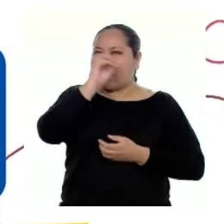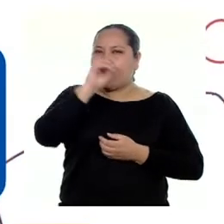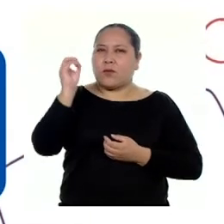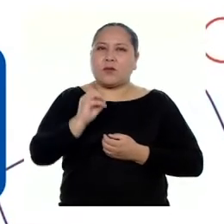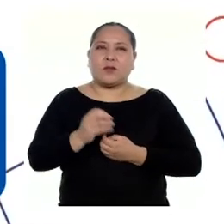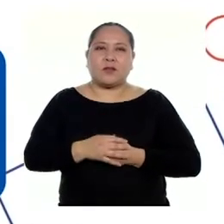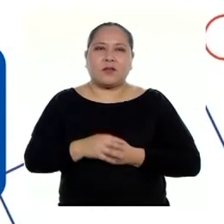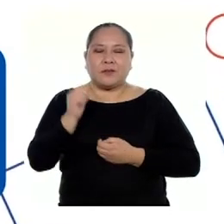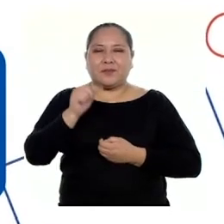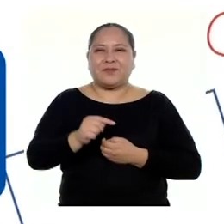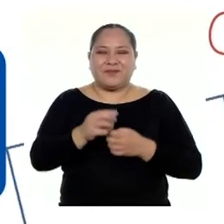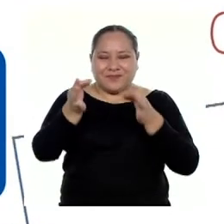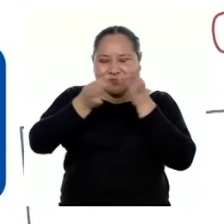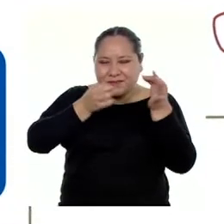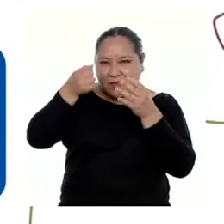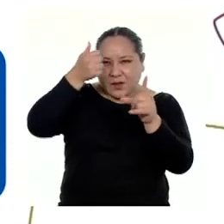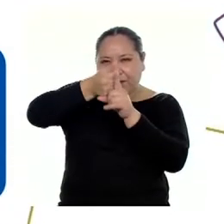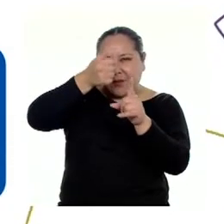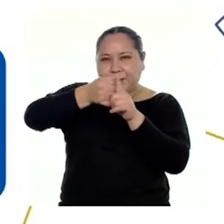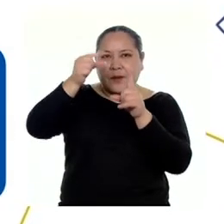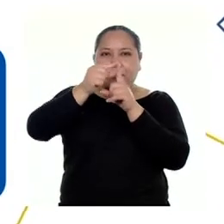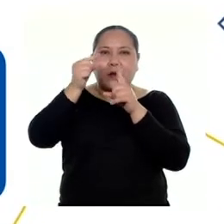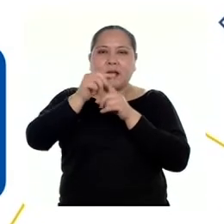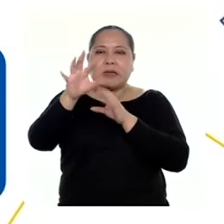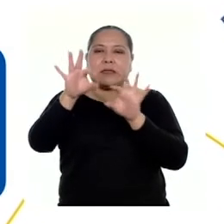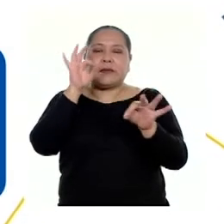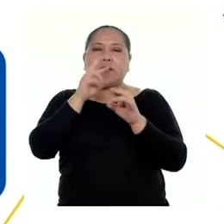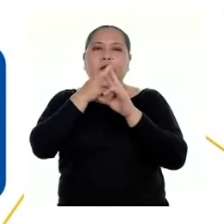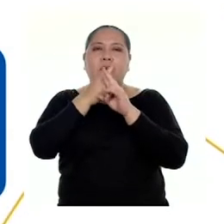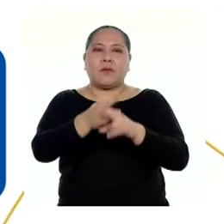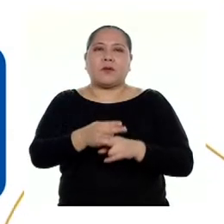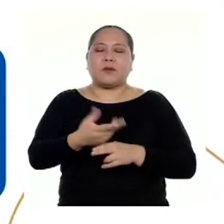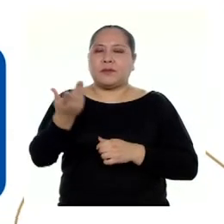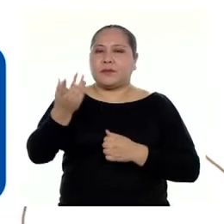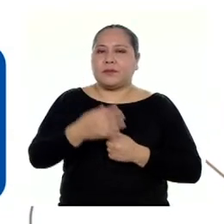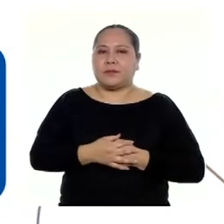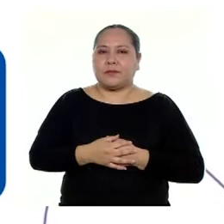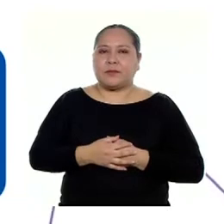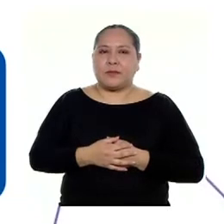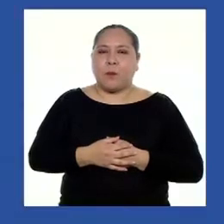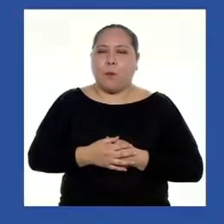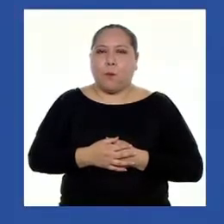Explique con sus propias palabras la respuesta hallada, considerando las condiciones dadas.